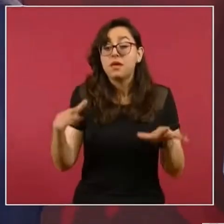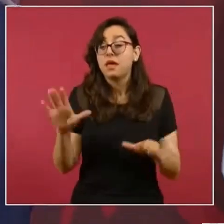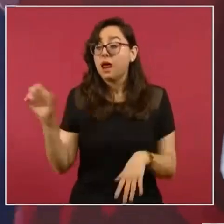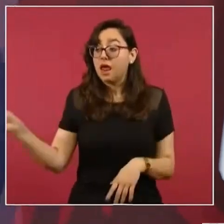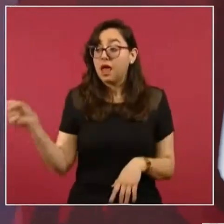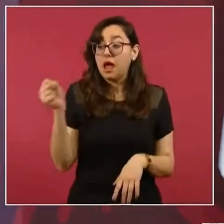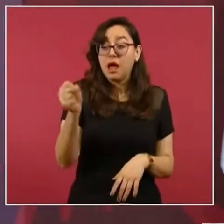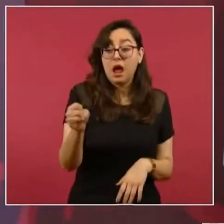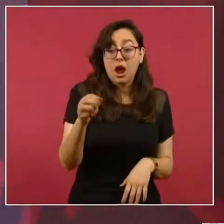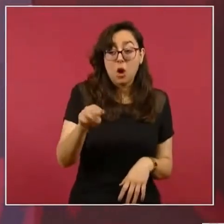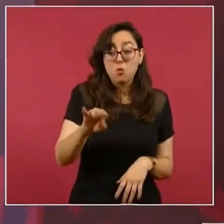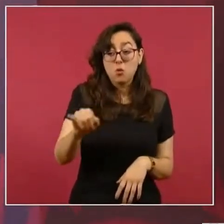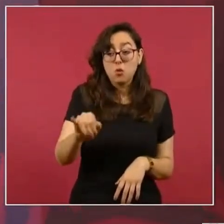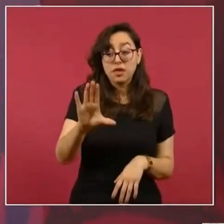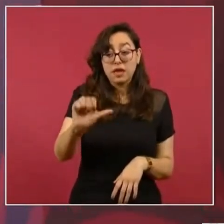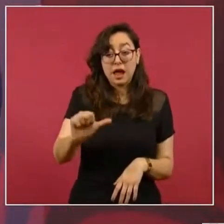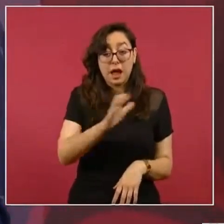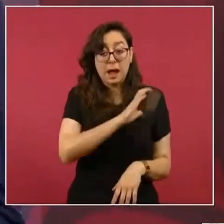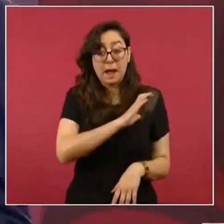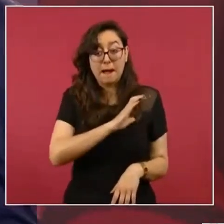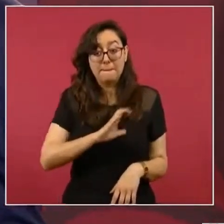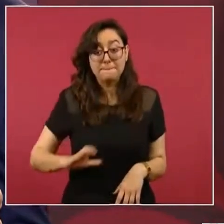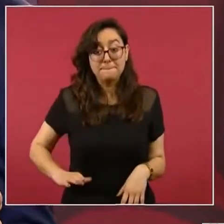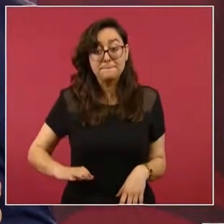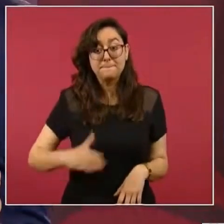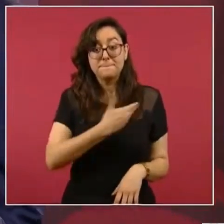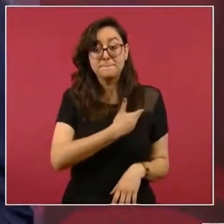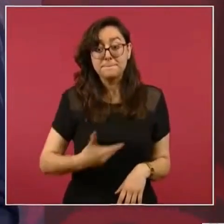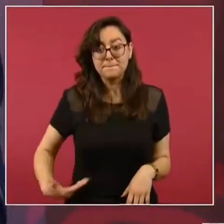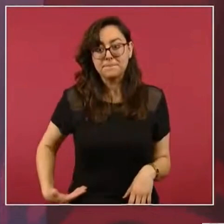Entonces, en vez de